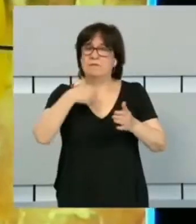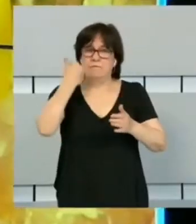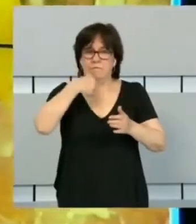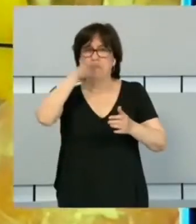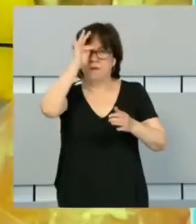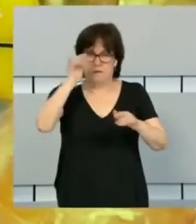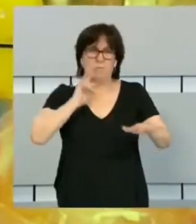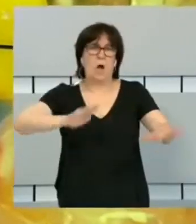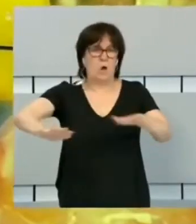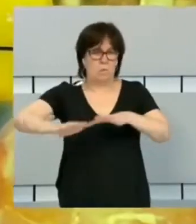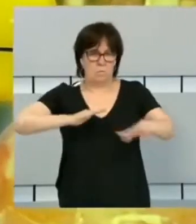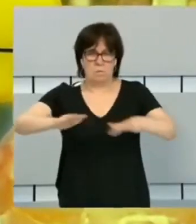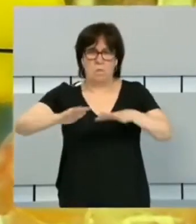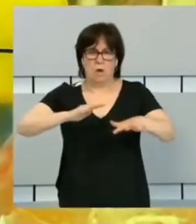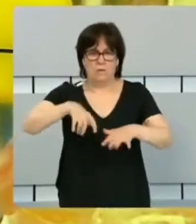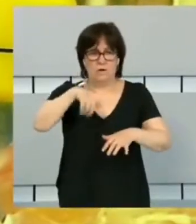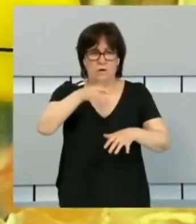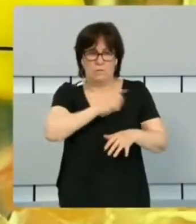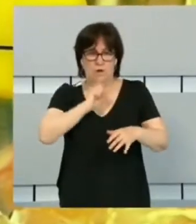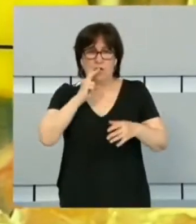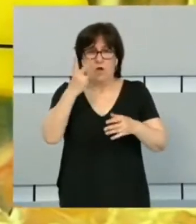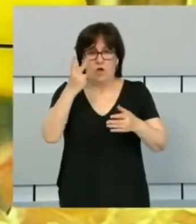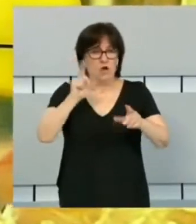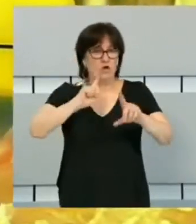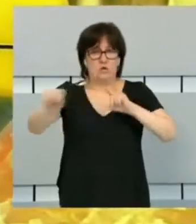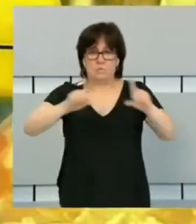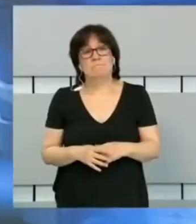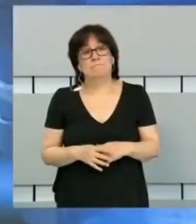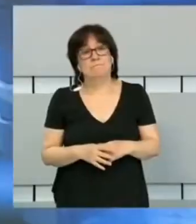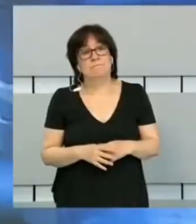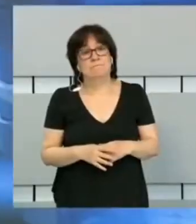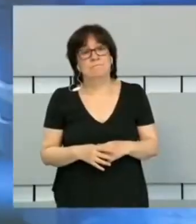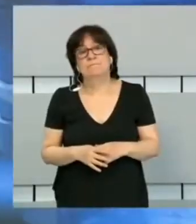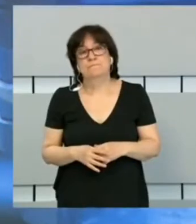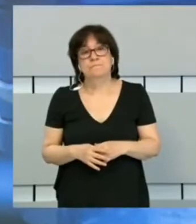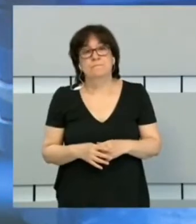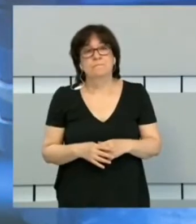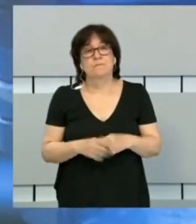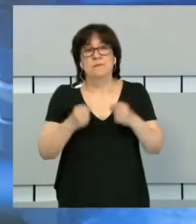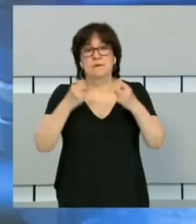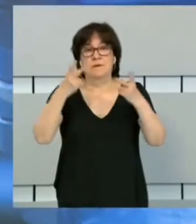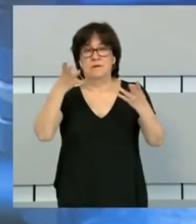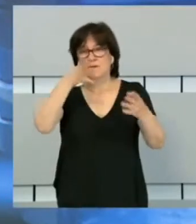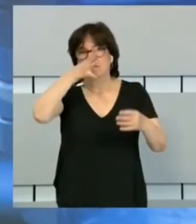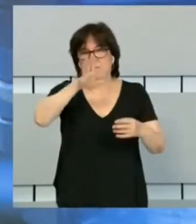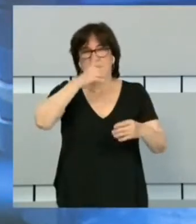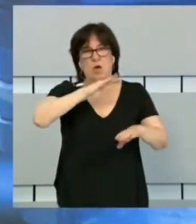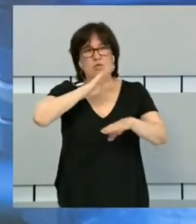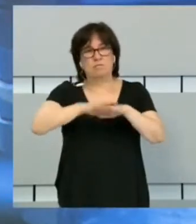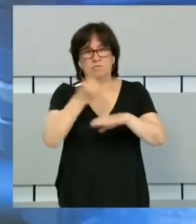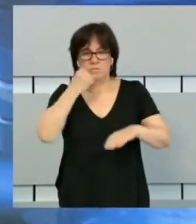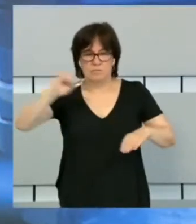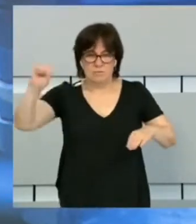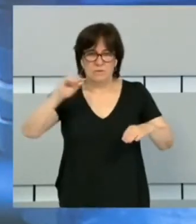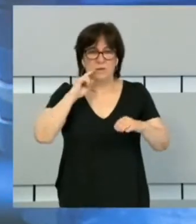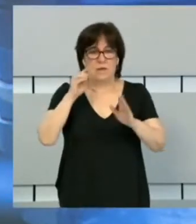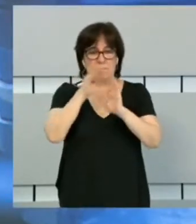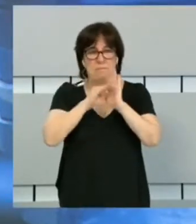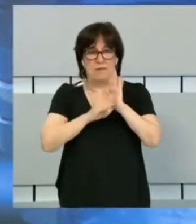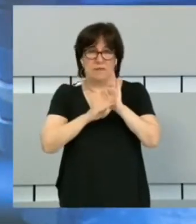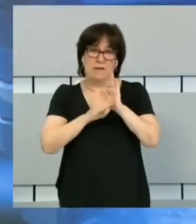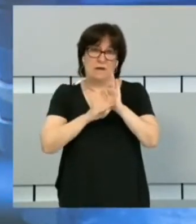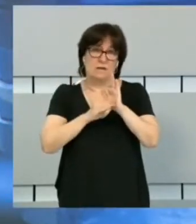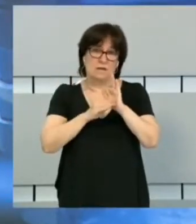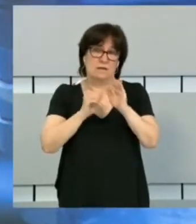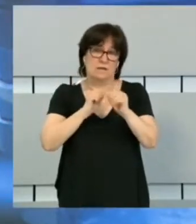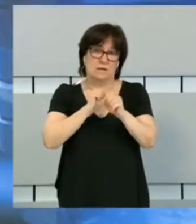ajetreado para los agentes. Han desalojado dos locales por incumplir... El número de denuncias por incumplir las medidas anti-COVID ha